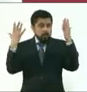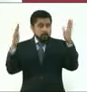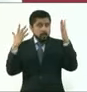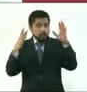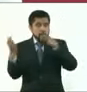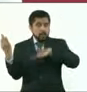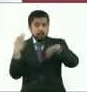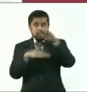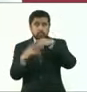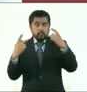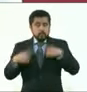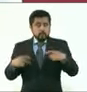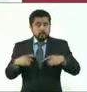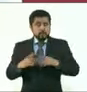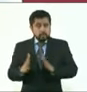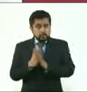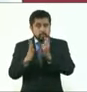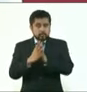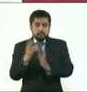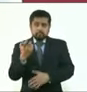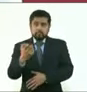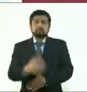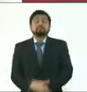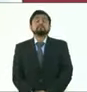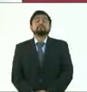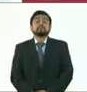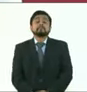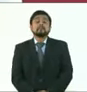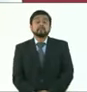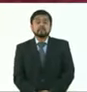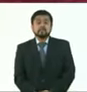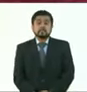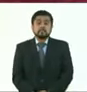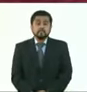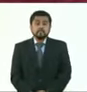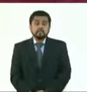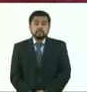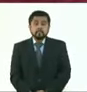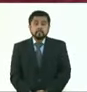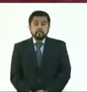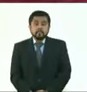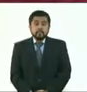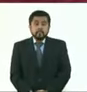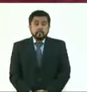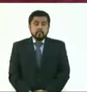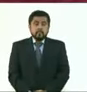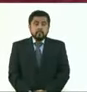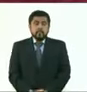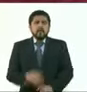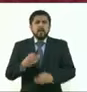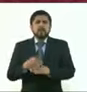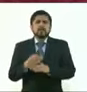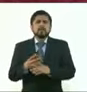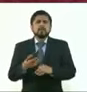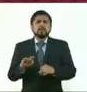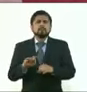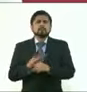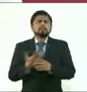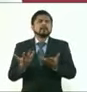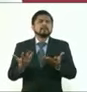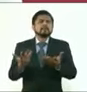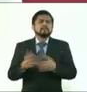participaron en este ejercicio ciudadano. ¿Qué sigue ahora, doctora? Pues ahora sigue que